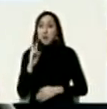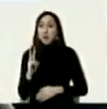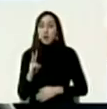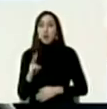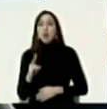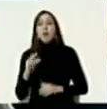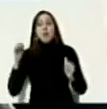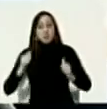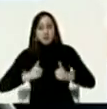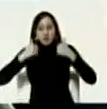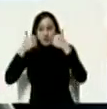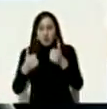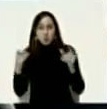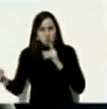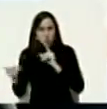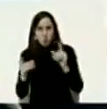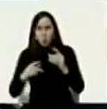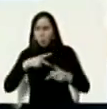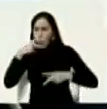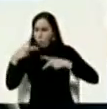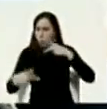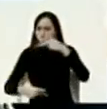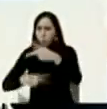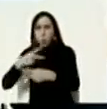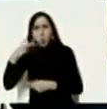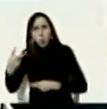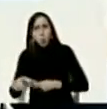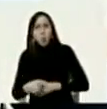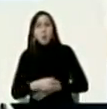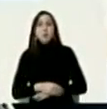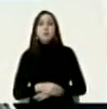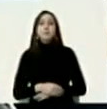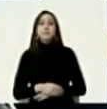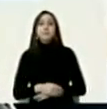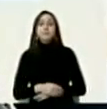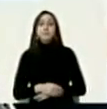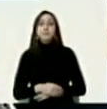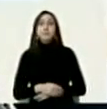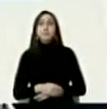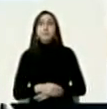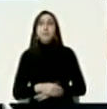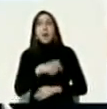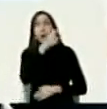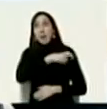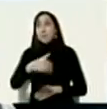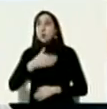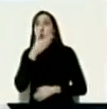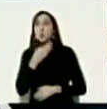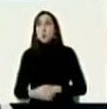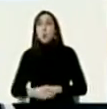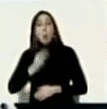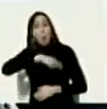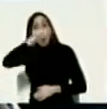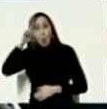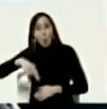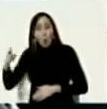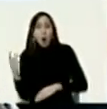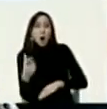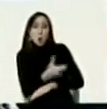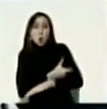de iniciar conversaciones y procesos que fueron definidos por los facilitadores del reino de Noruega como